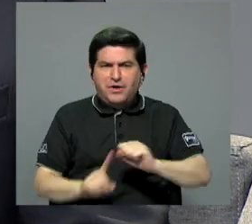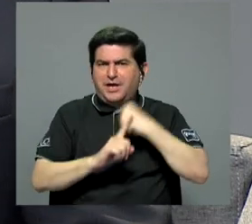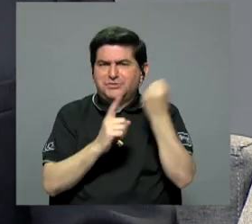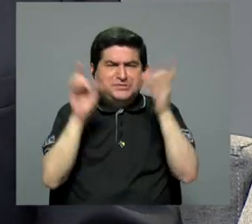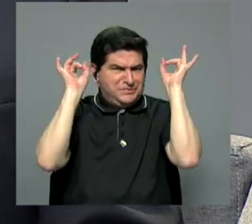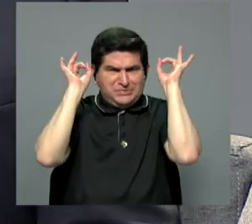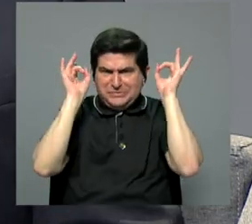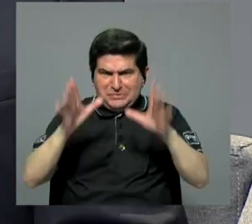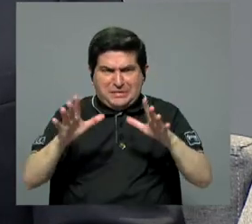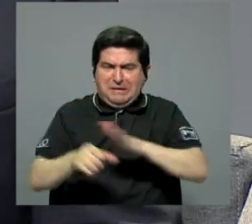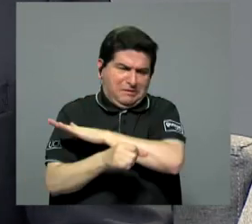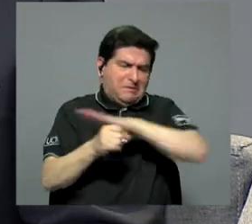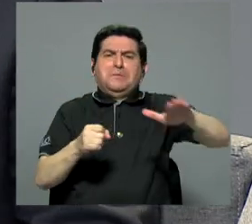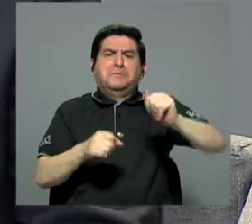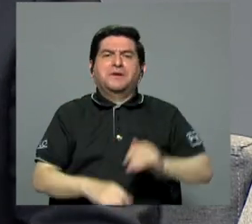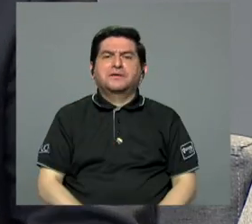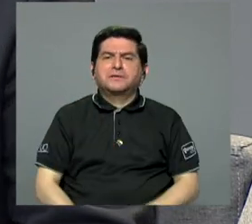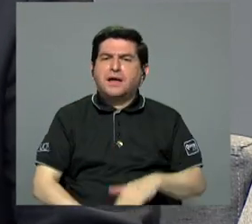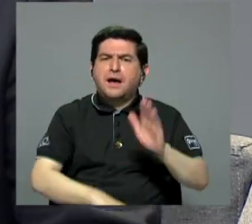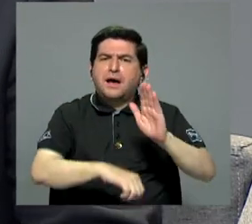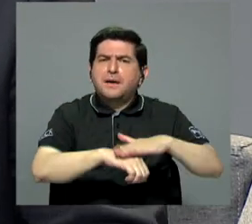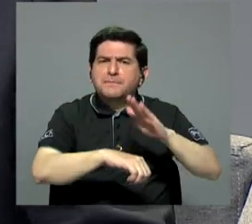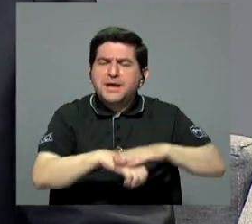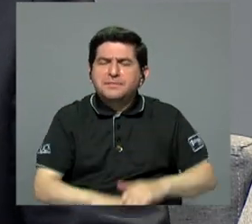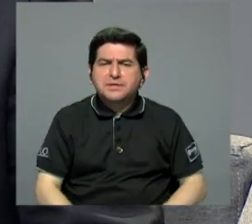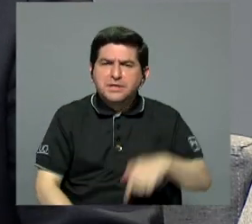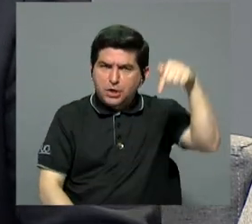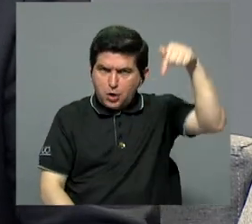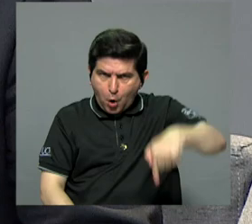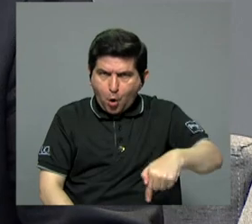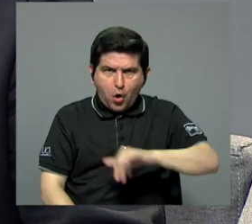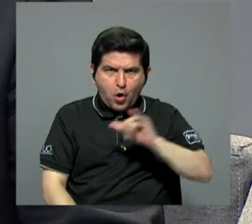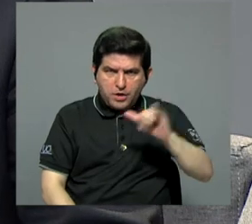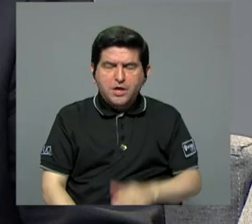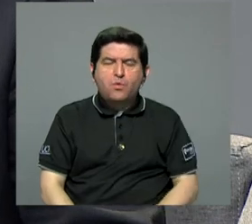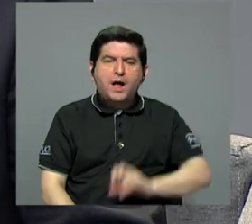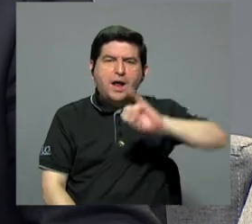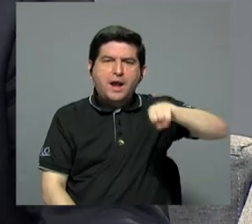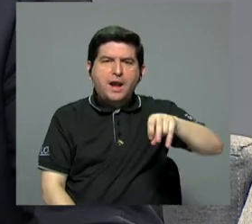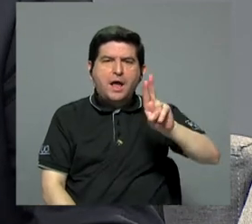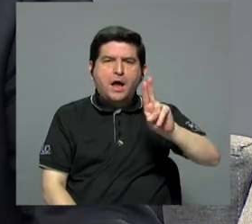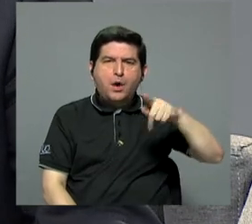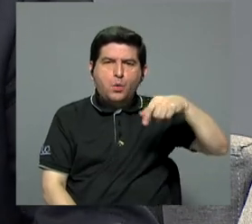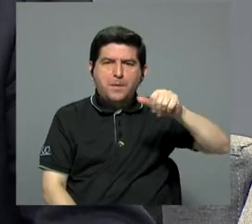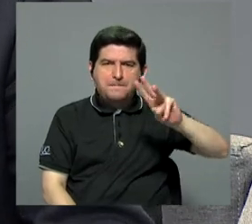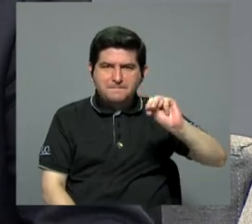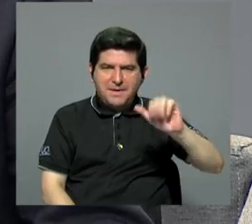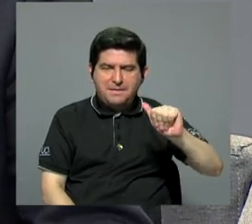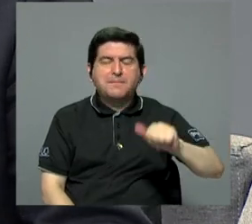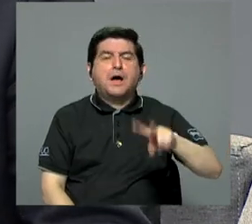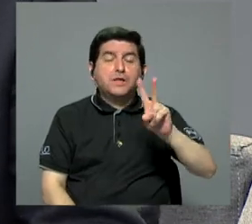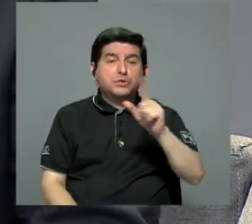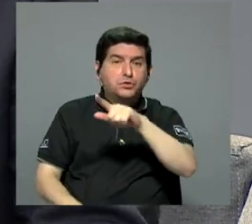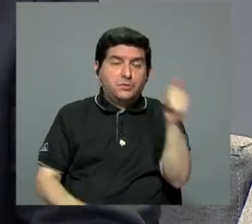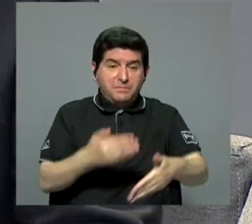absoluto. No, permitamos de como hoy se le permite a JUPEMA, que hace más o menos dos meses se firmó esa ley. se probó la reforma en la